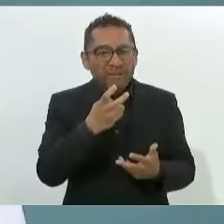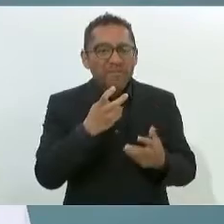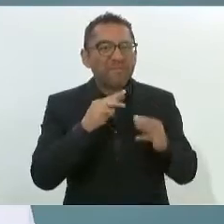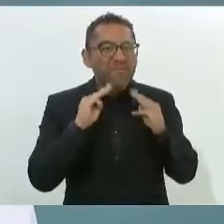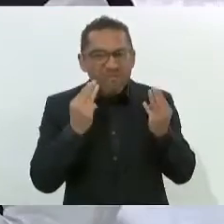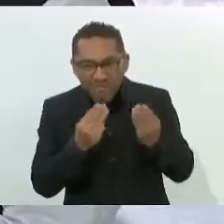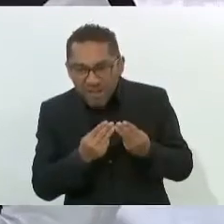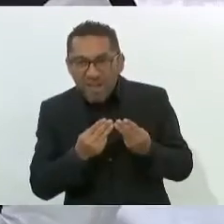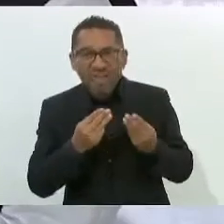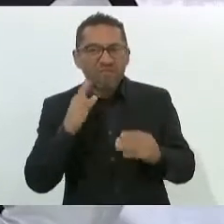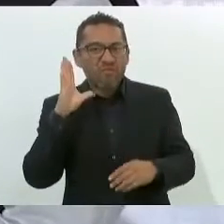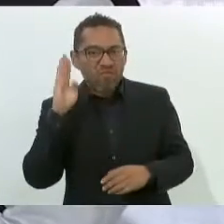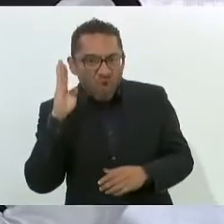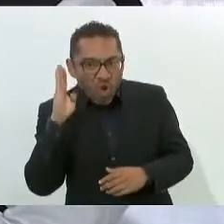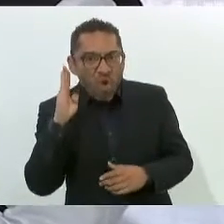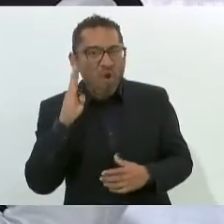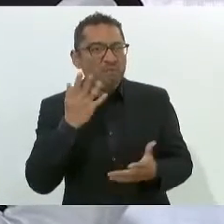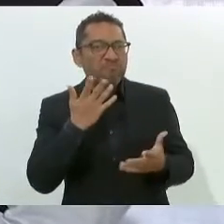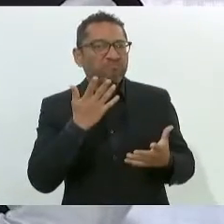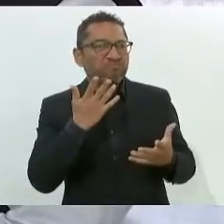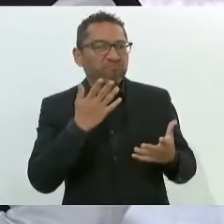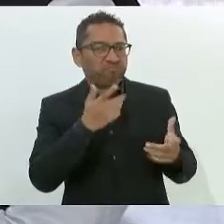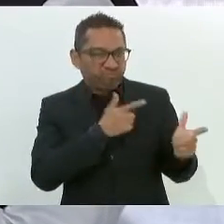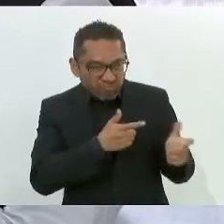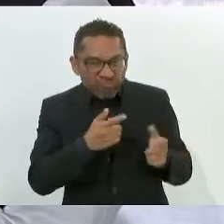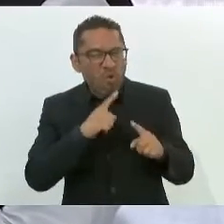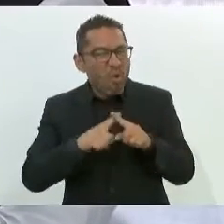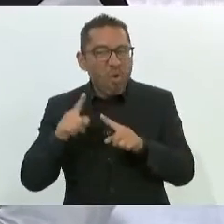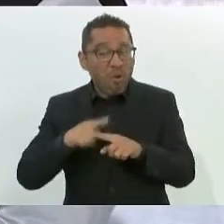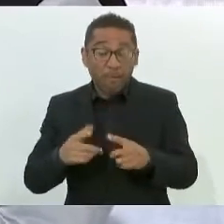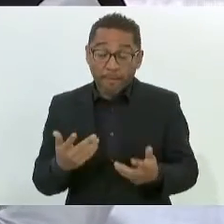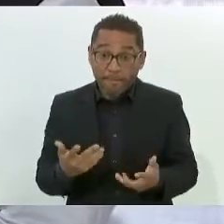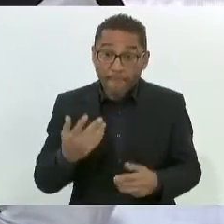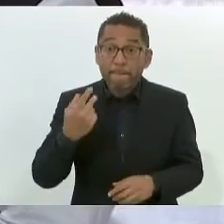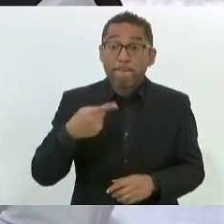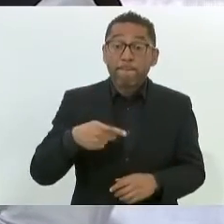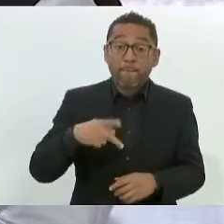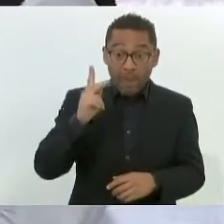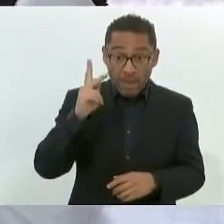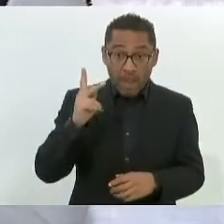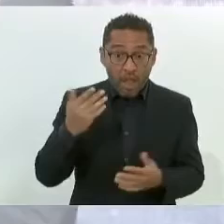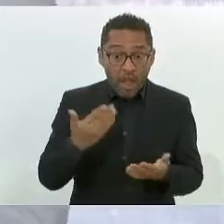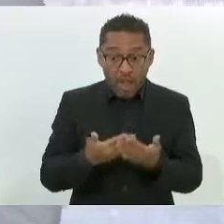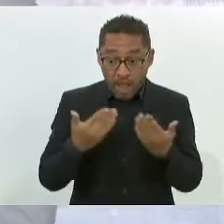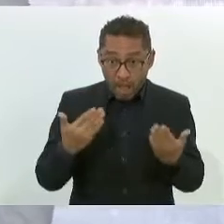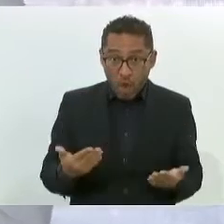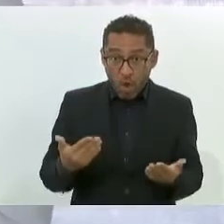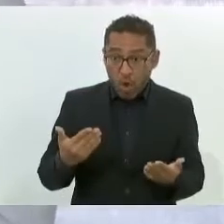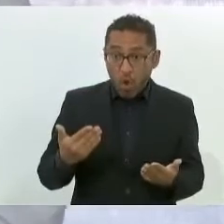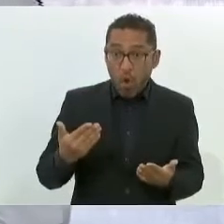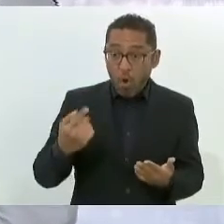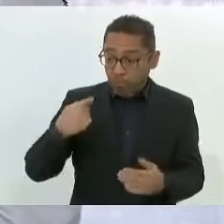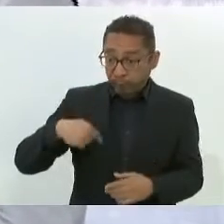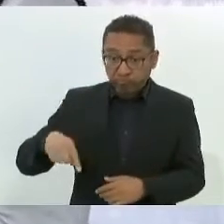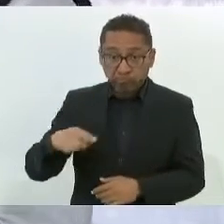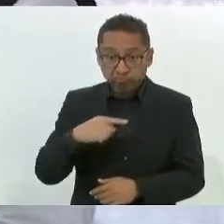de drogas y de armas. Pero con este esfuerzo común, este trabajo